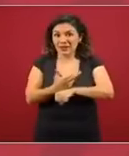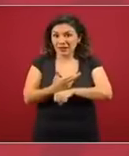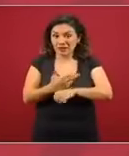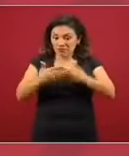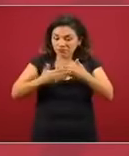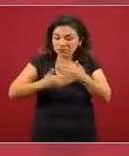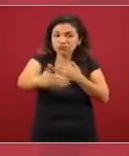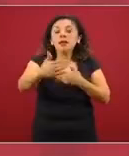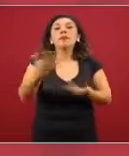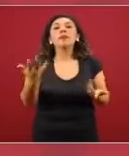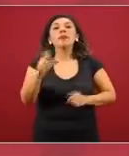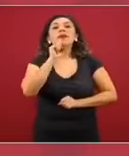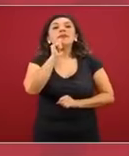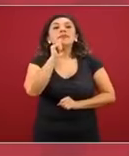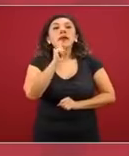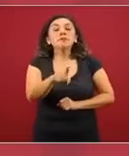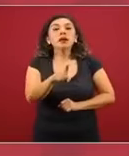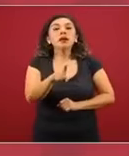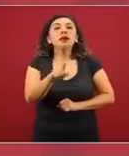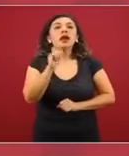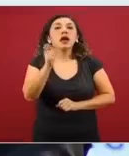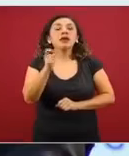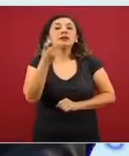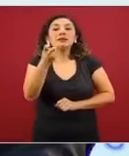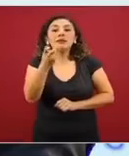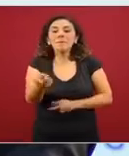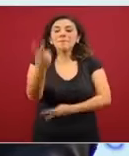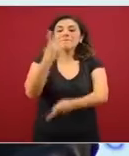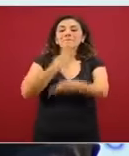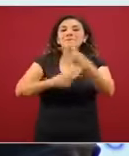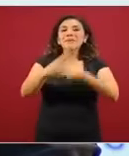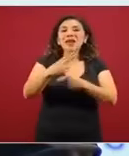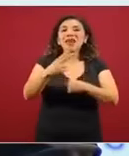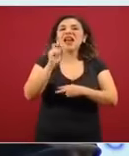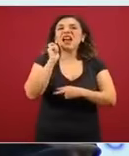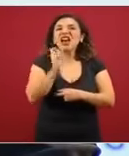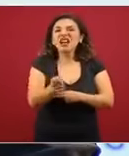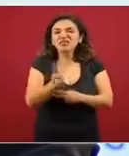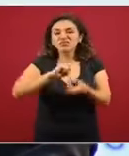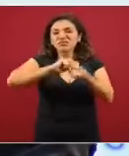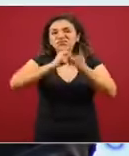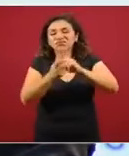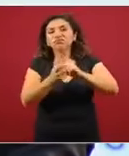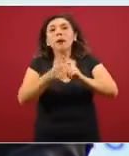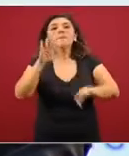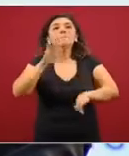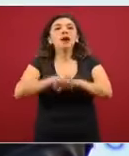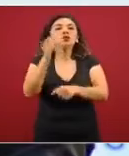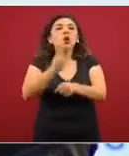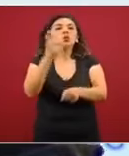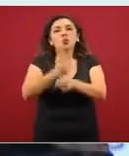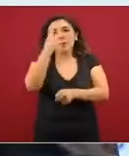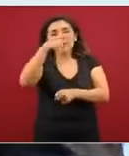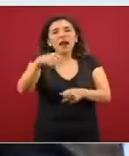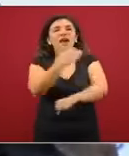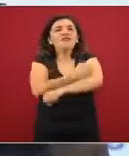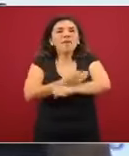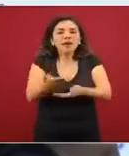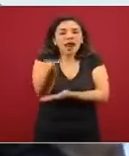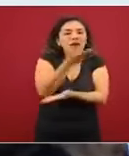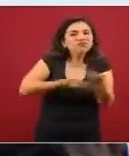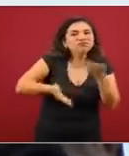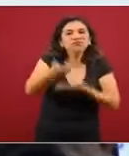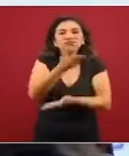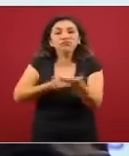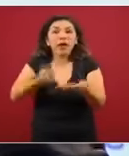lo que ello propicia, pues mayor oportunidad de convivencia familiar, se vincula